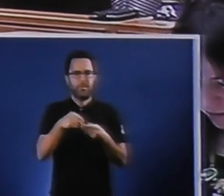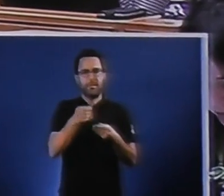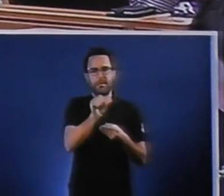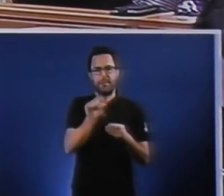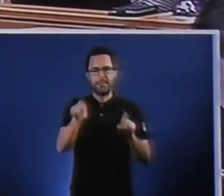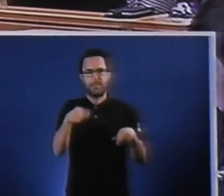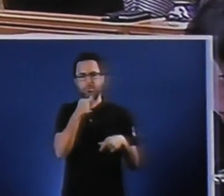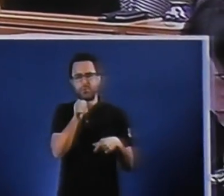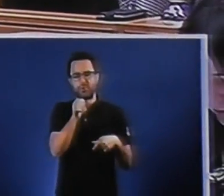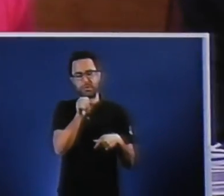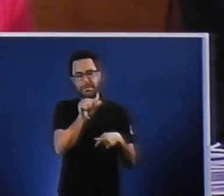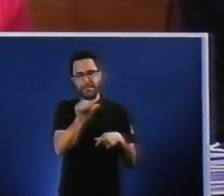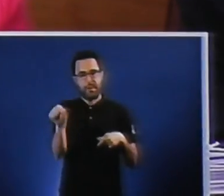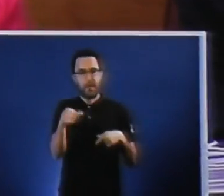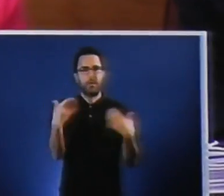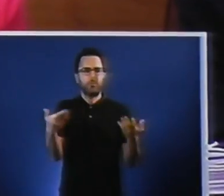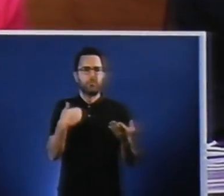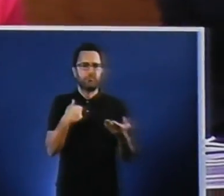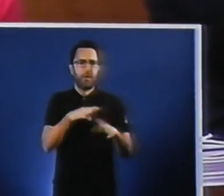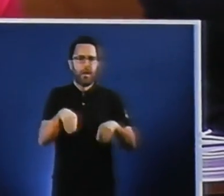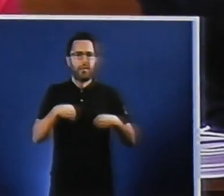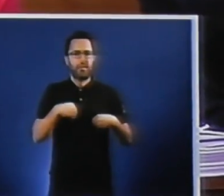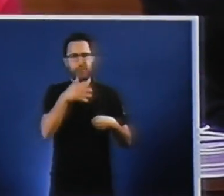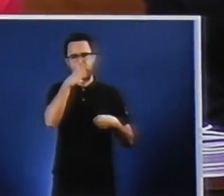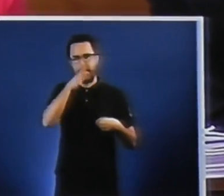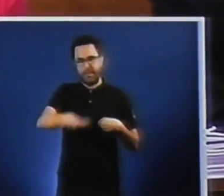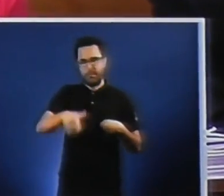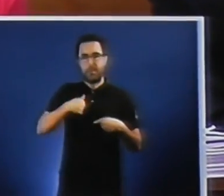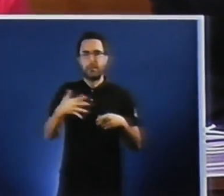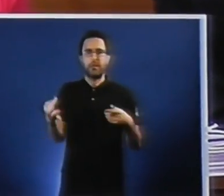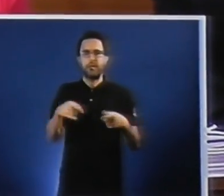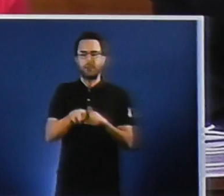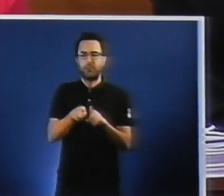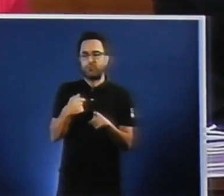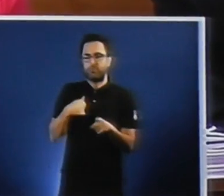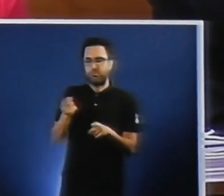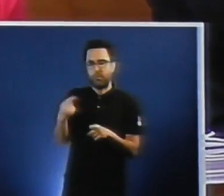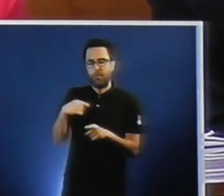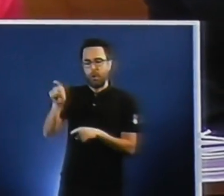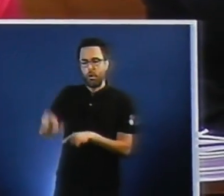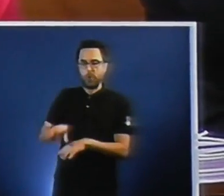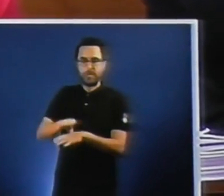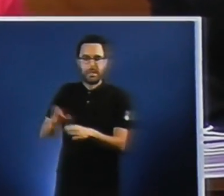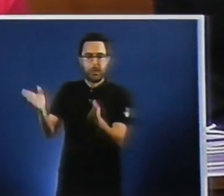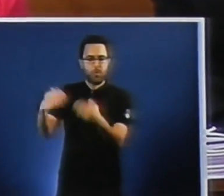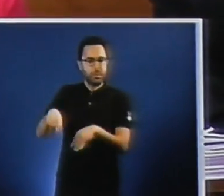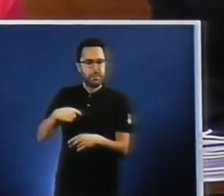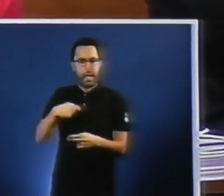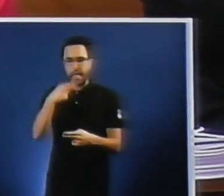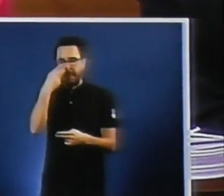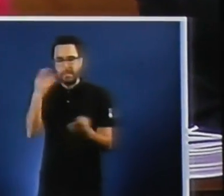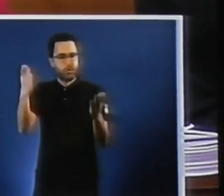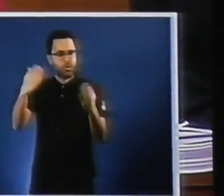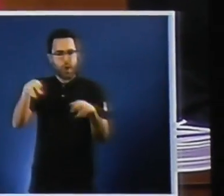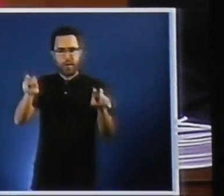demanda, senhora Rodríguez, a súa conselleira que non está presente que non vamos a interese por esta temática e un respeto aos traballadores e